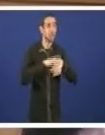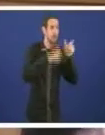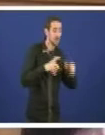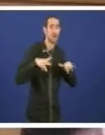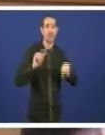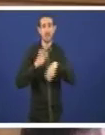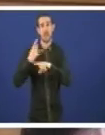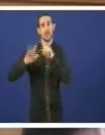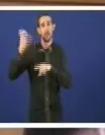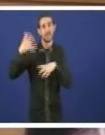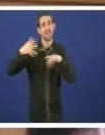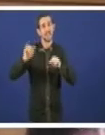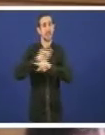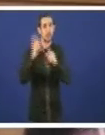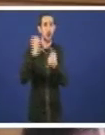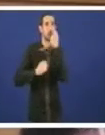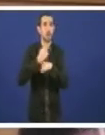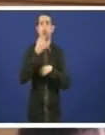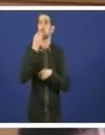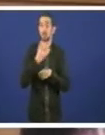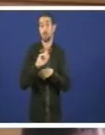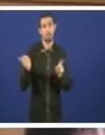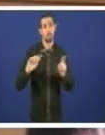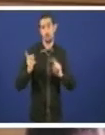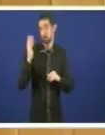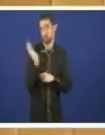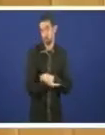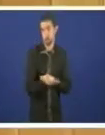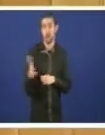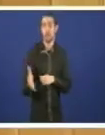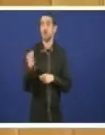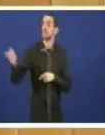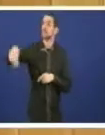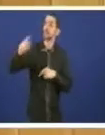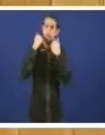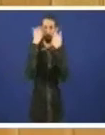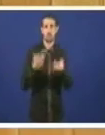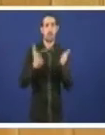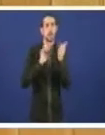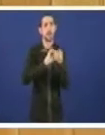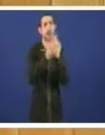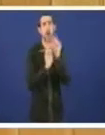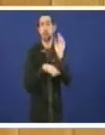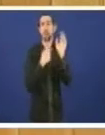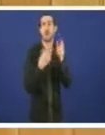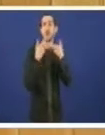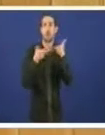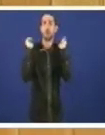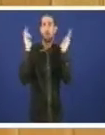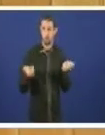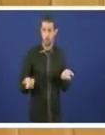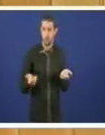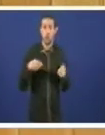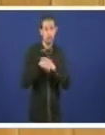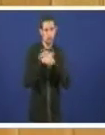desas comarcas e segundo porque vostedes cambian a legalidade como xa vimos neste proceso e mesmo vimos hoxe a